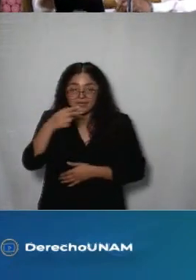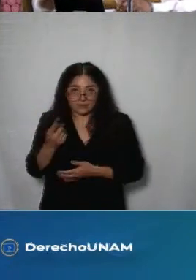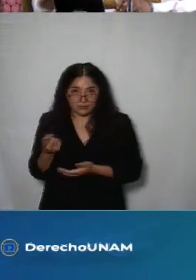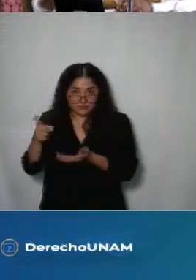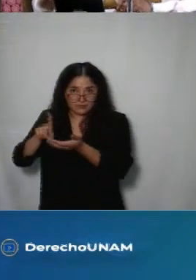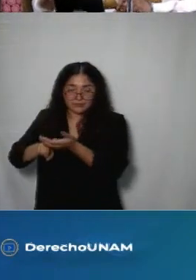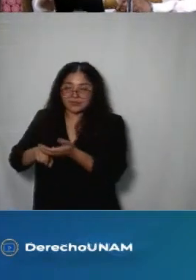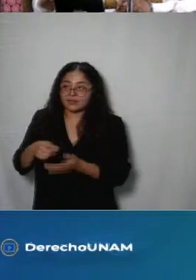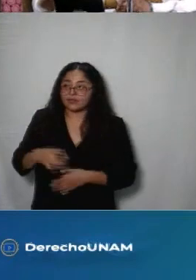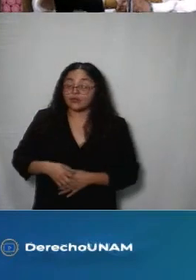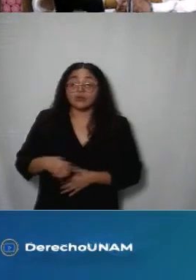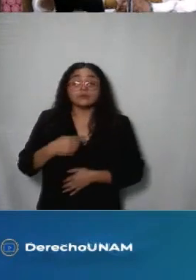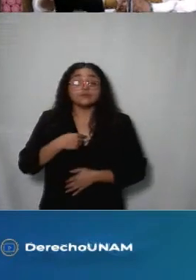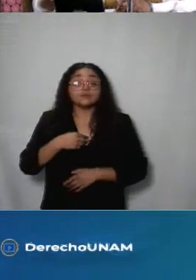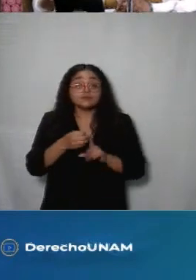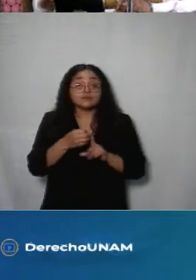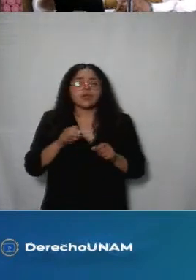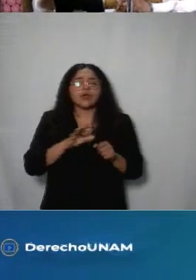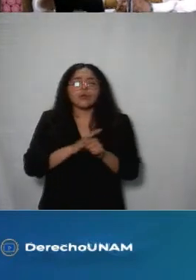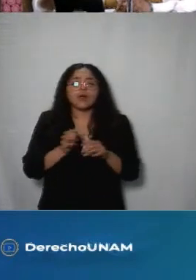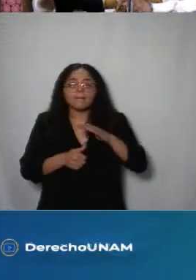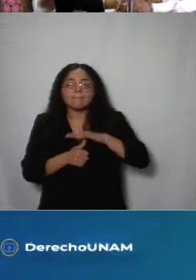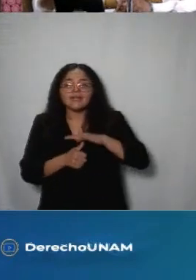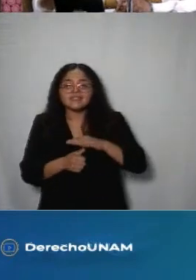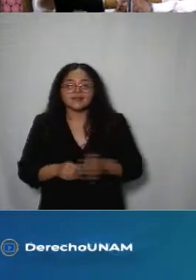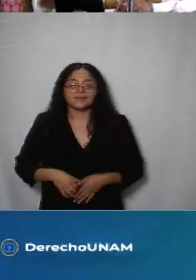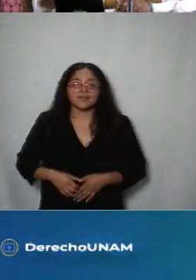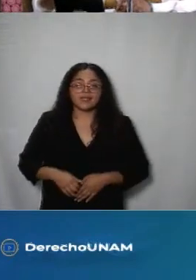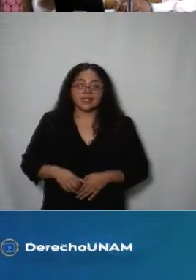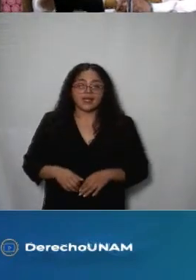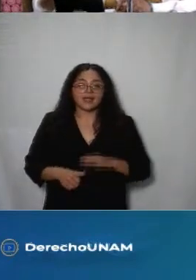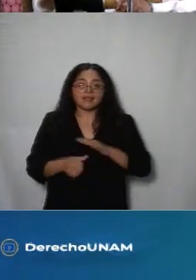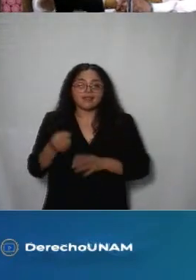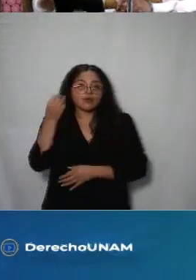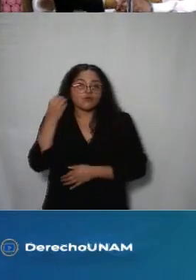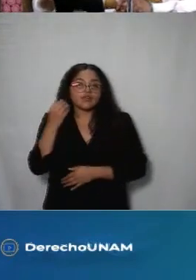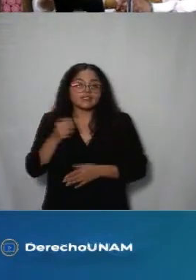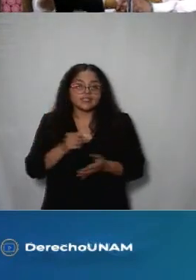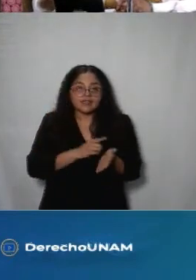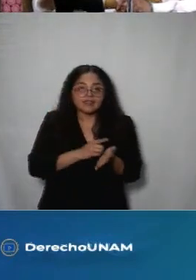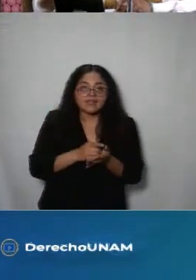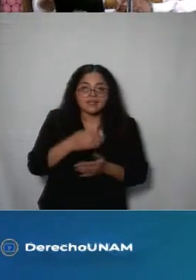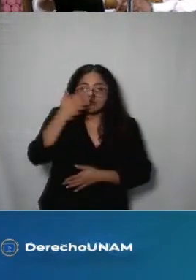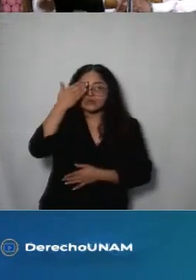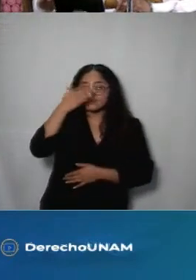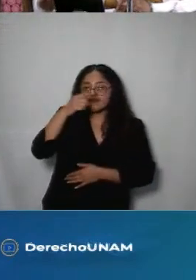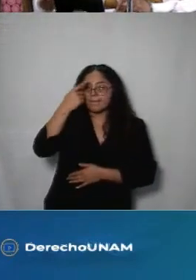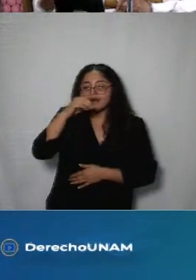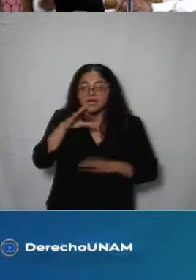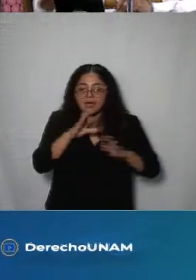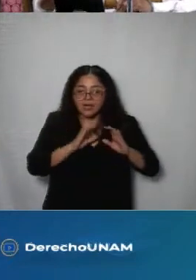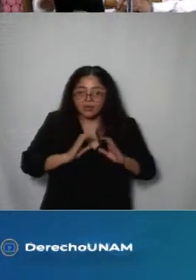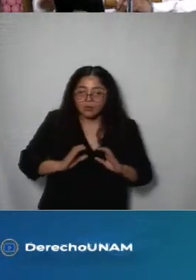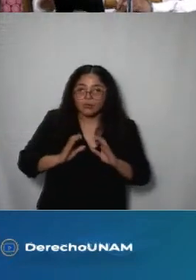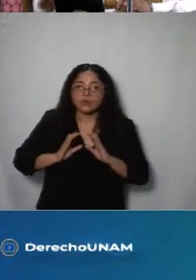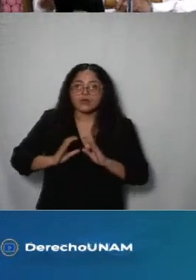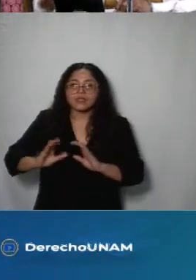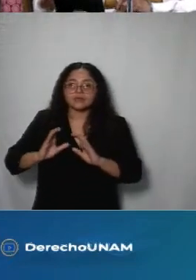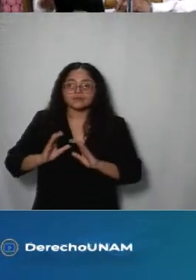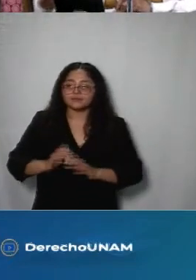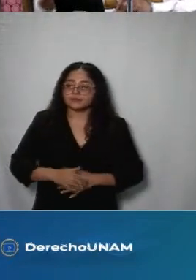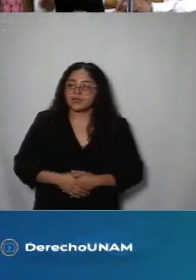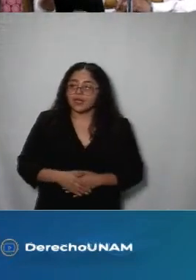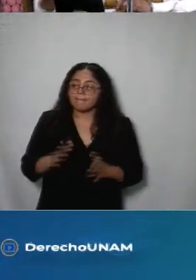organicé el panel sobre derecho a saber para impulsar un sistema de cuidados y van a